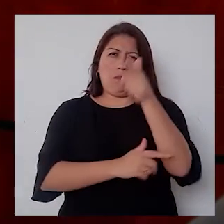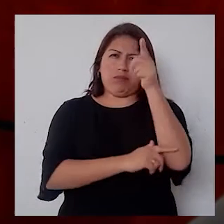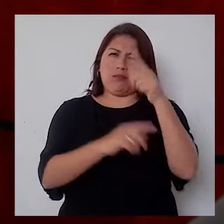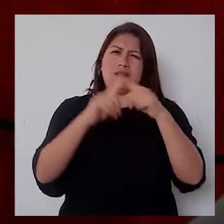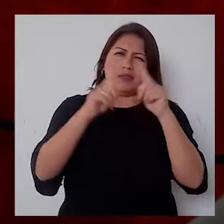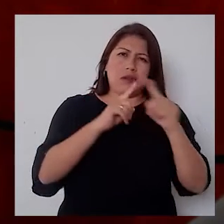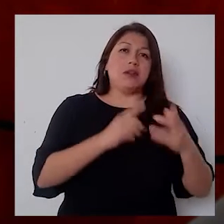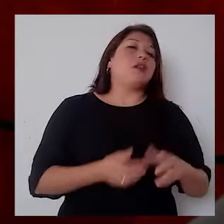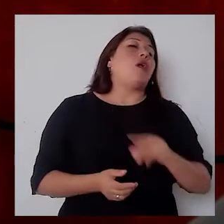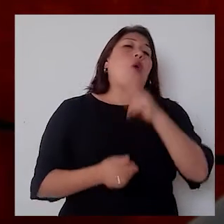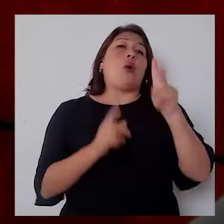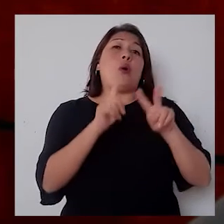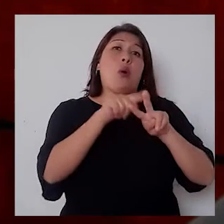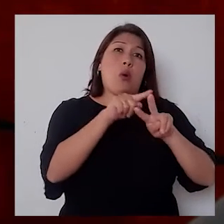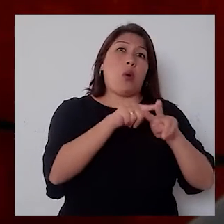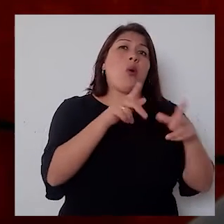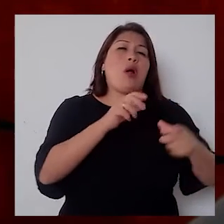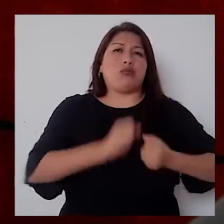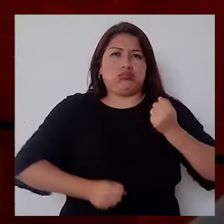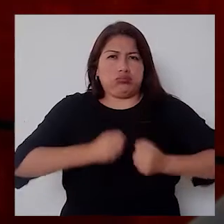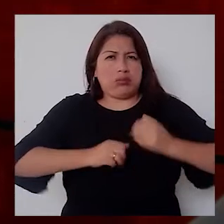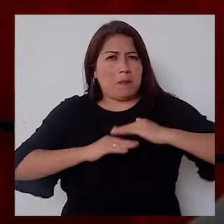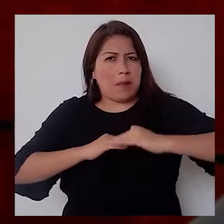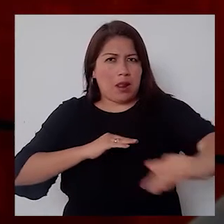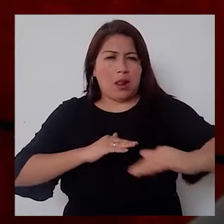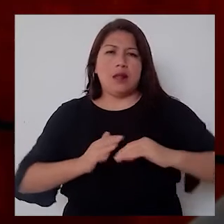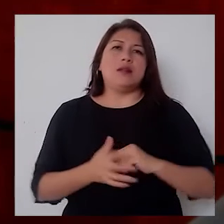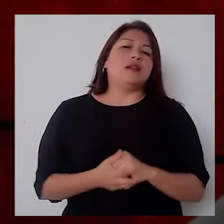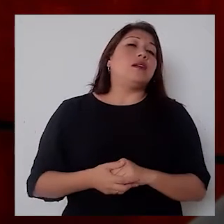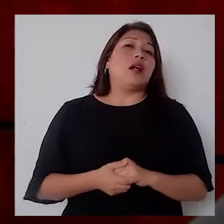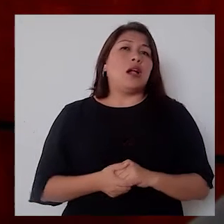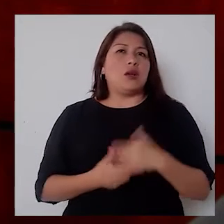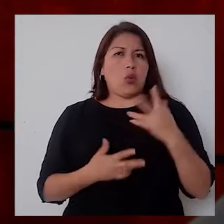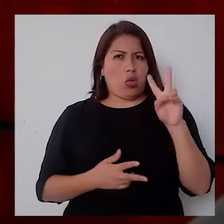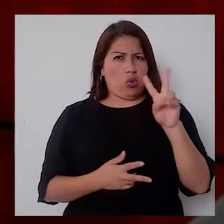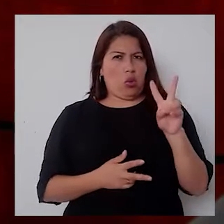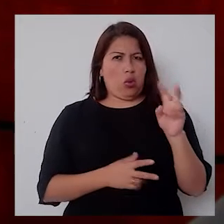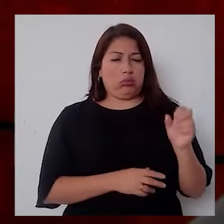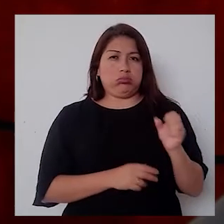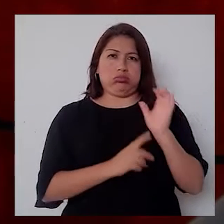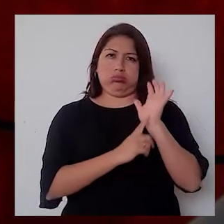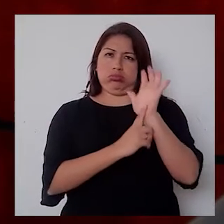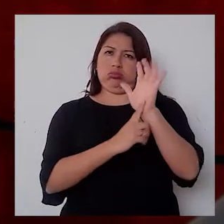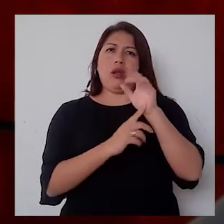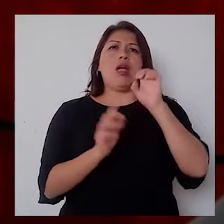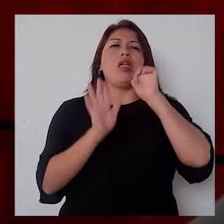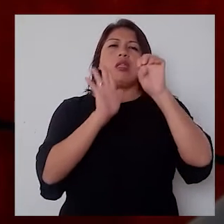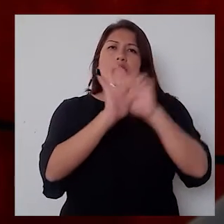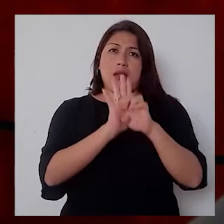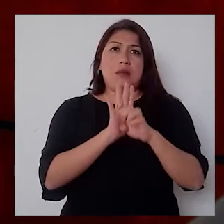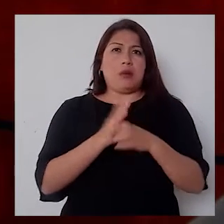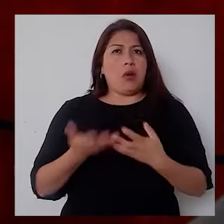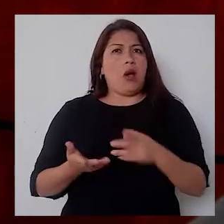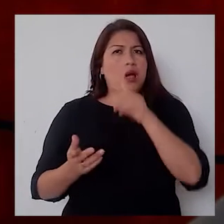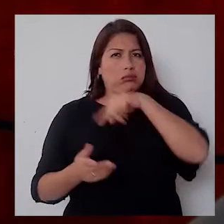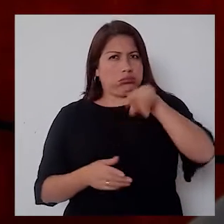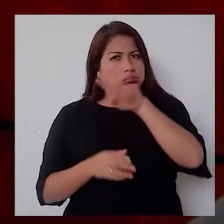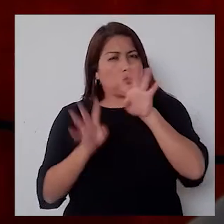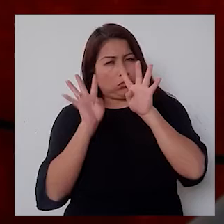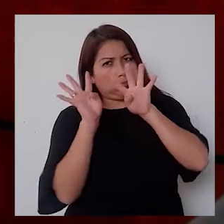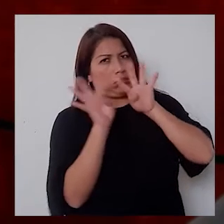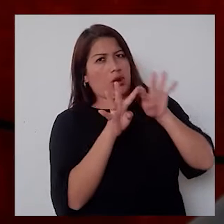trabajan en nuestra gestión. Entonces, esos ejemplos de vida nosotros los potenciamos para que las personas que no tienen